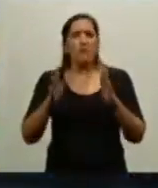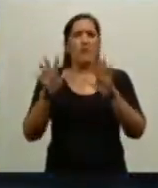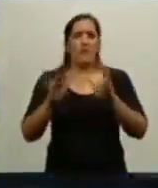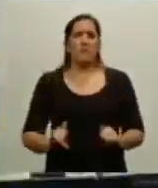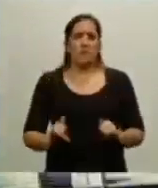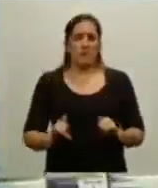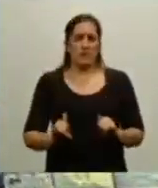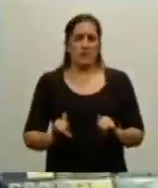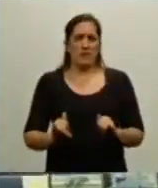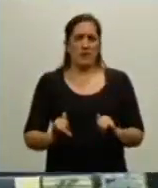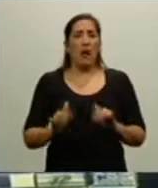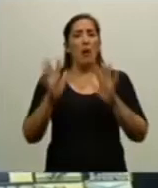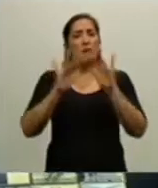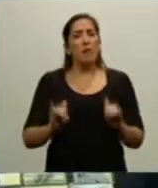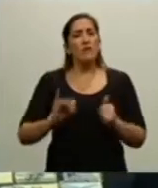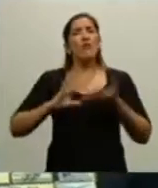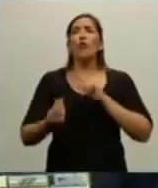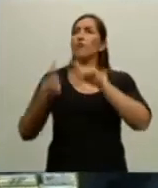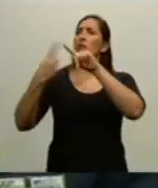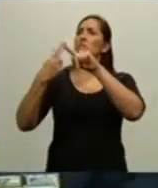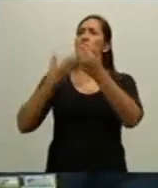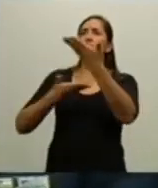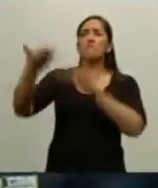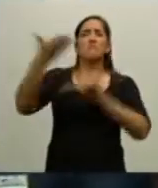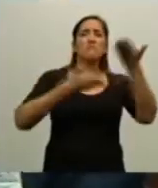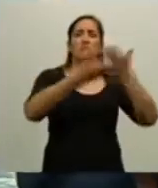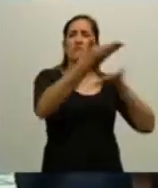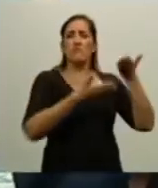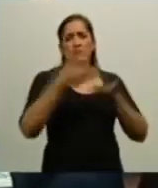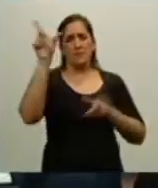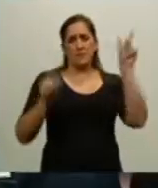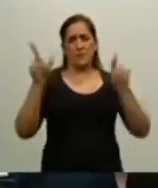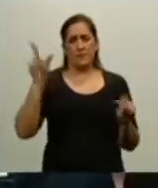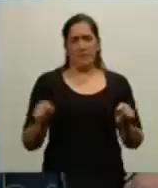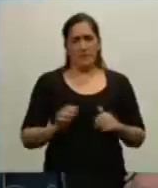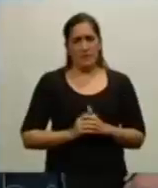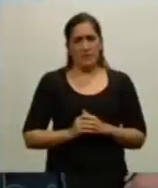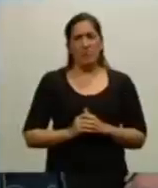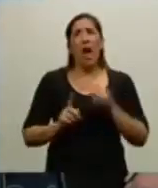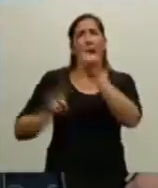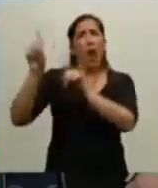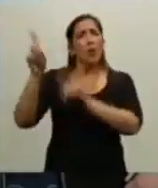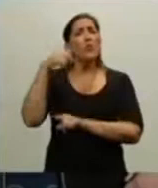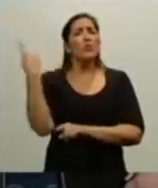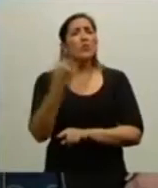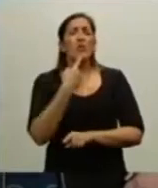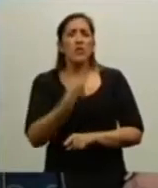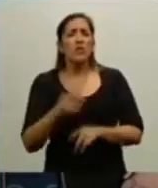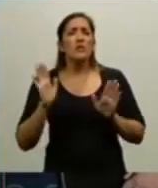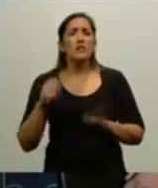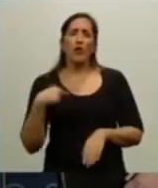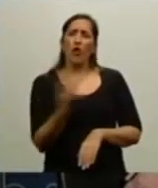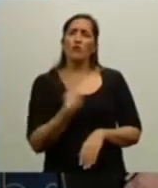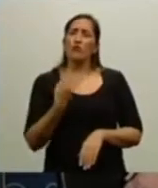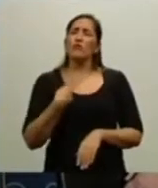también una diplomacia muy importante, es más, algunos dicen que hemos